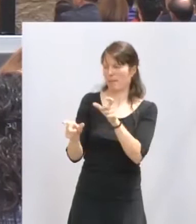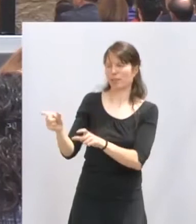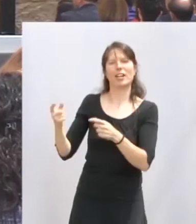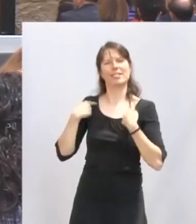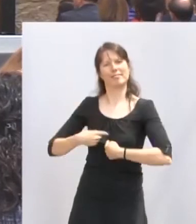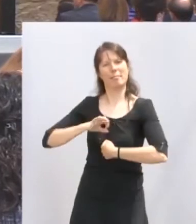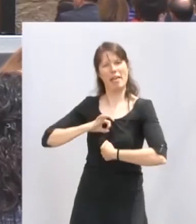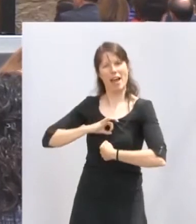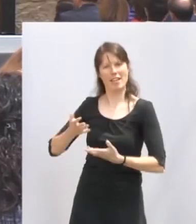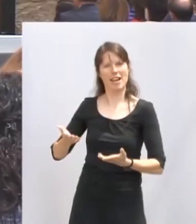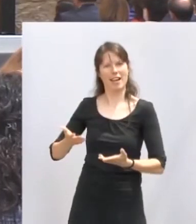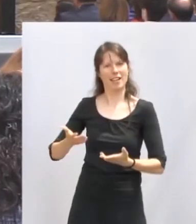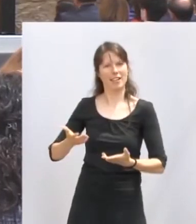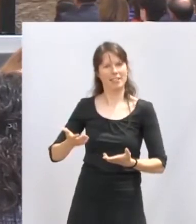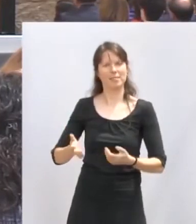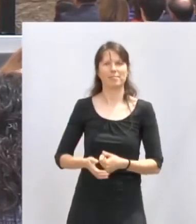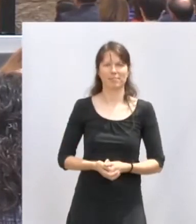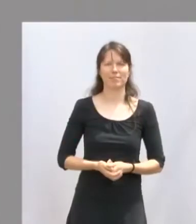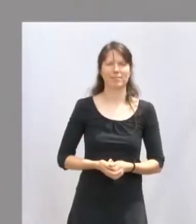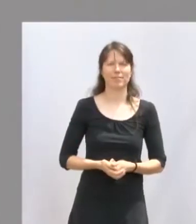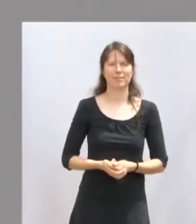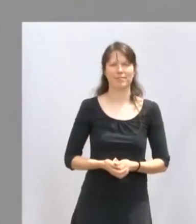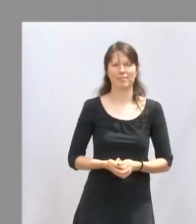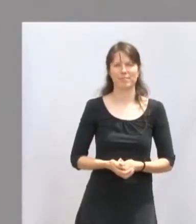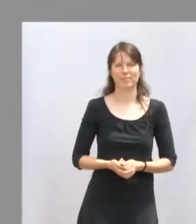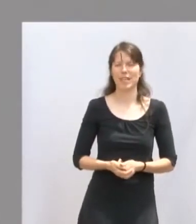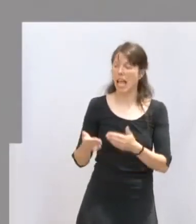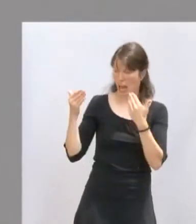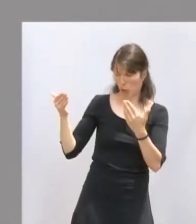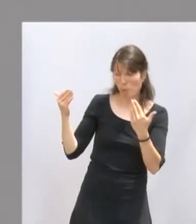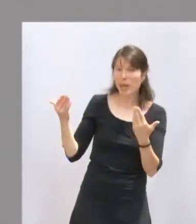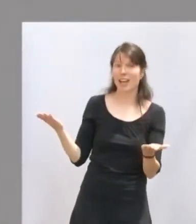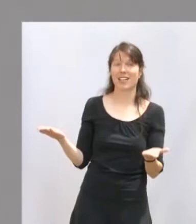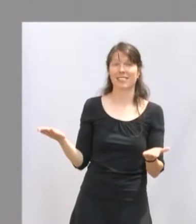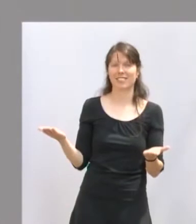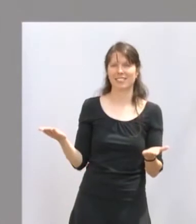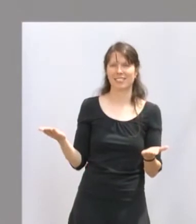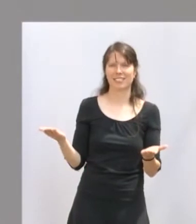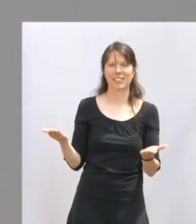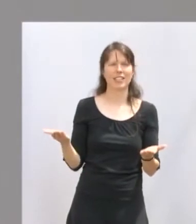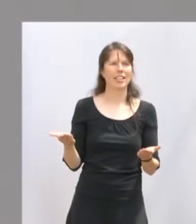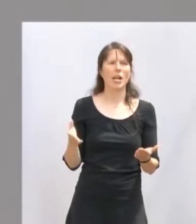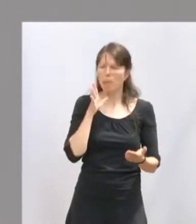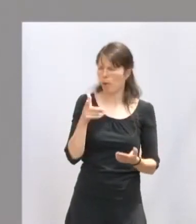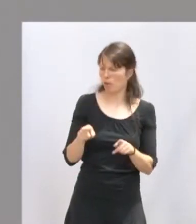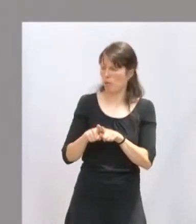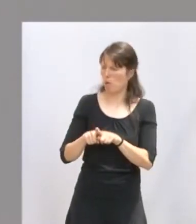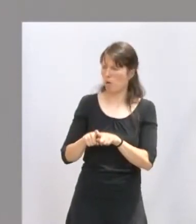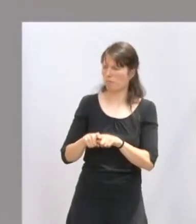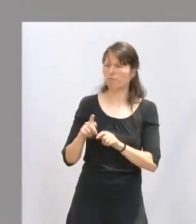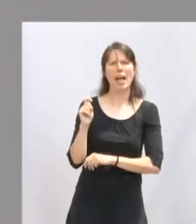distinción de nuestra comunidad autónoma. Enhorabuena por ello por un logro personal